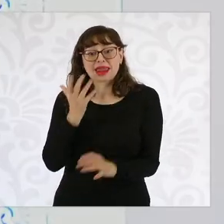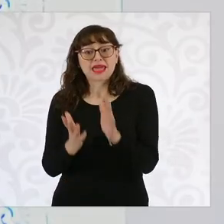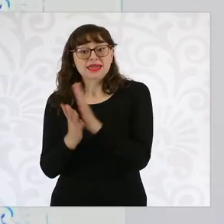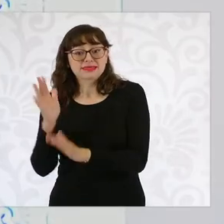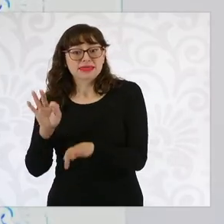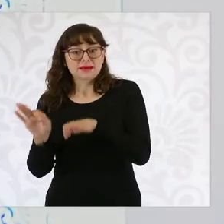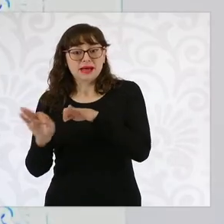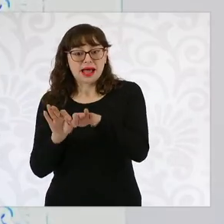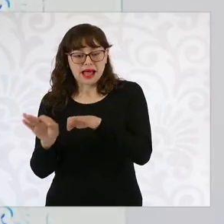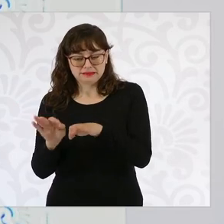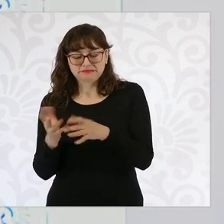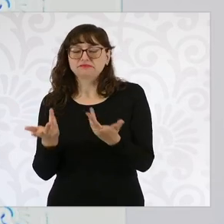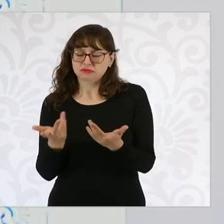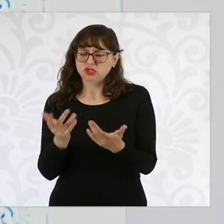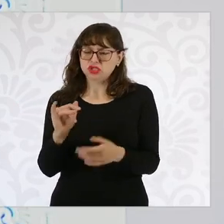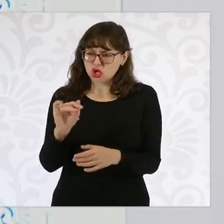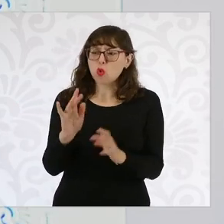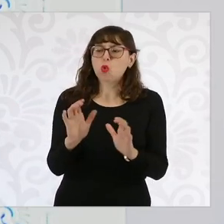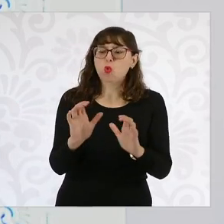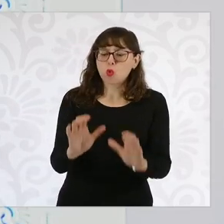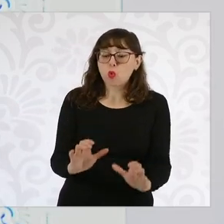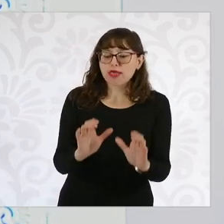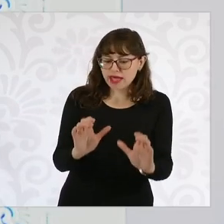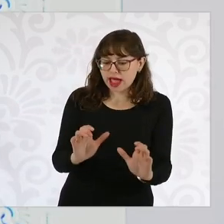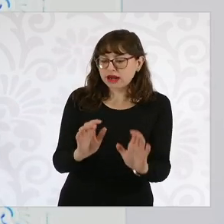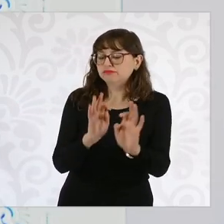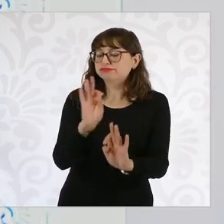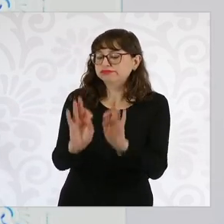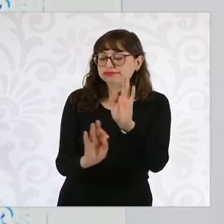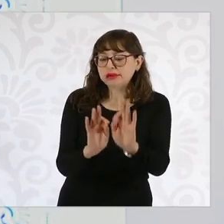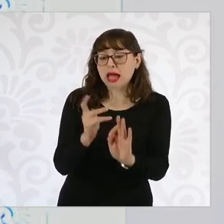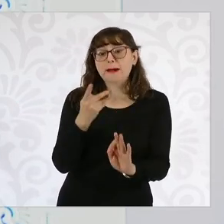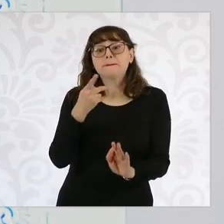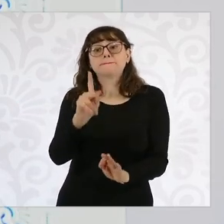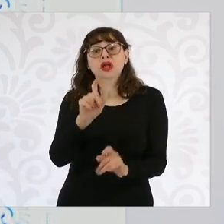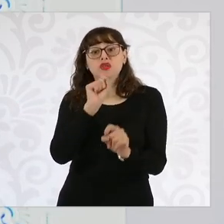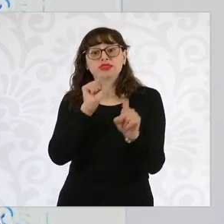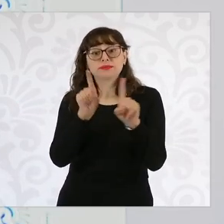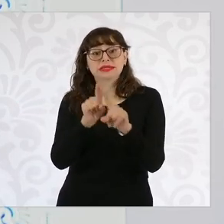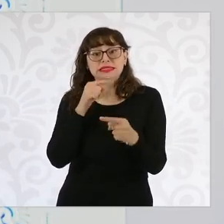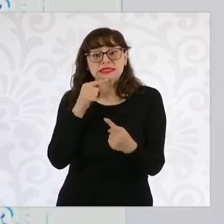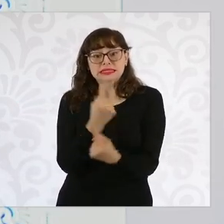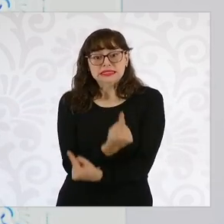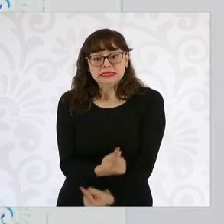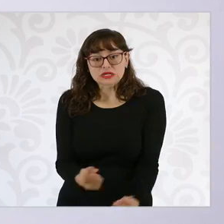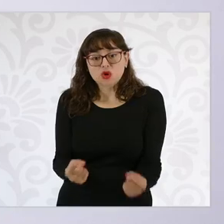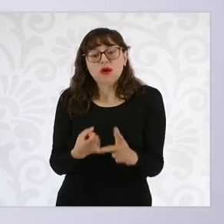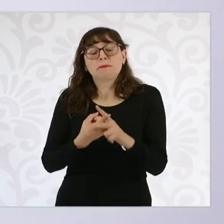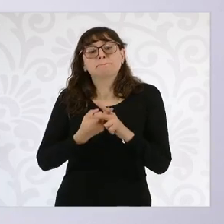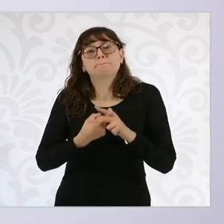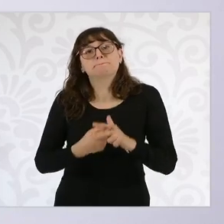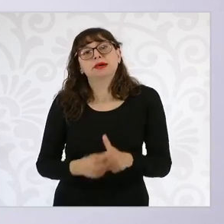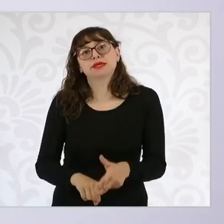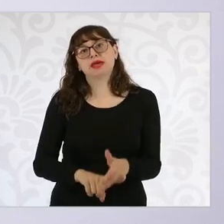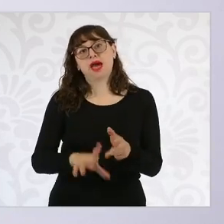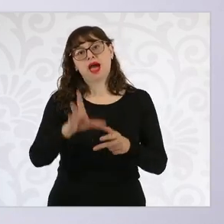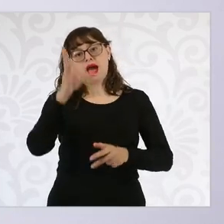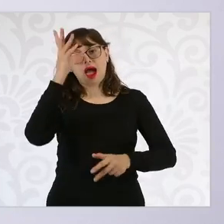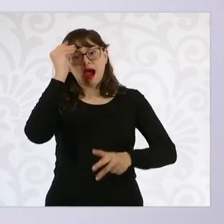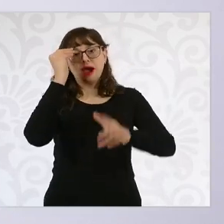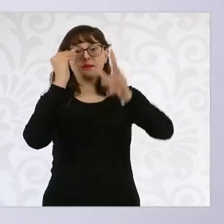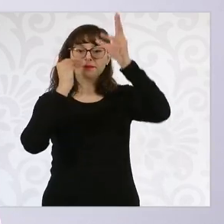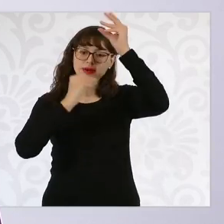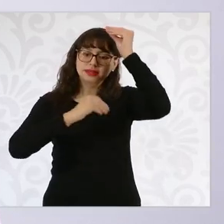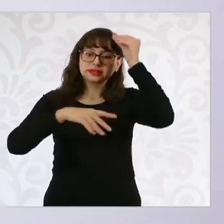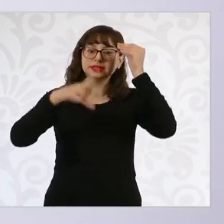sino también es un proceso en donde las y los infantes pues entran un proceso educativo desde los